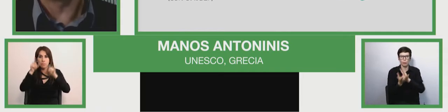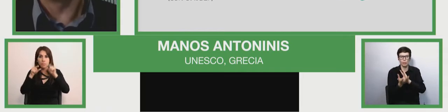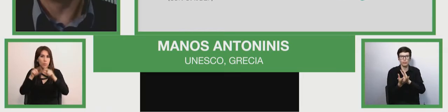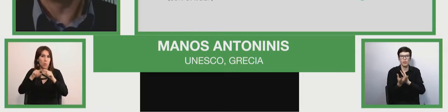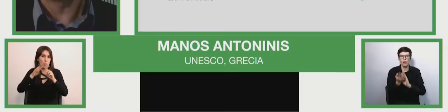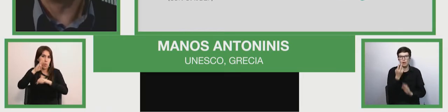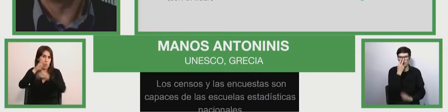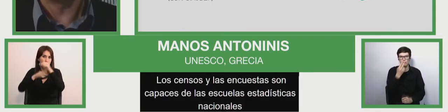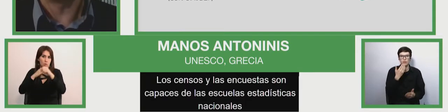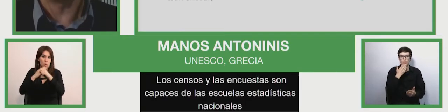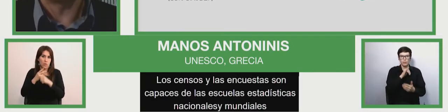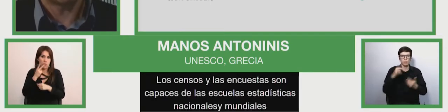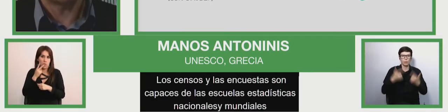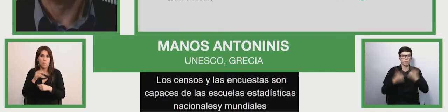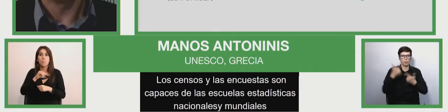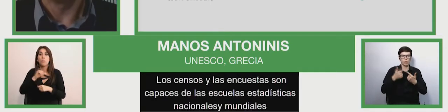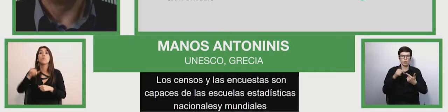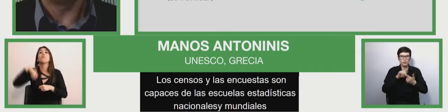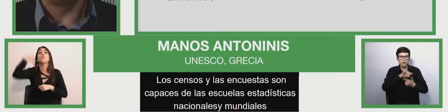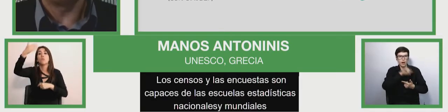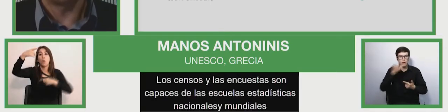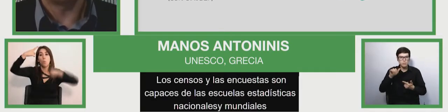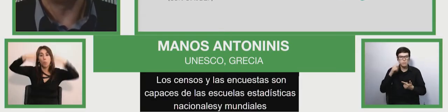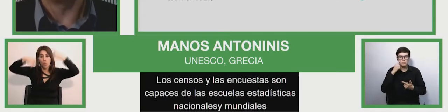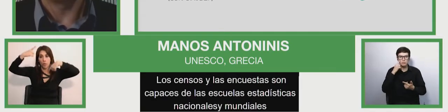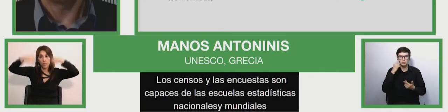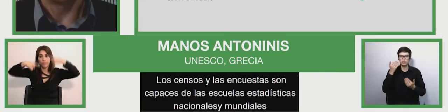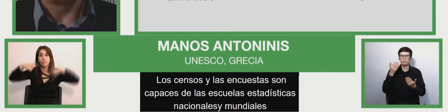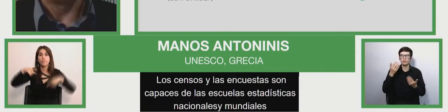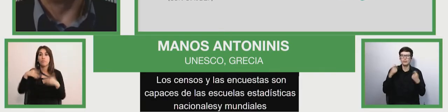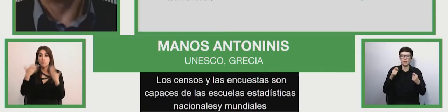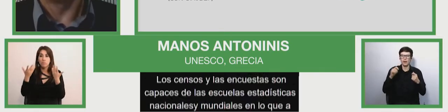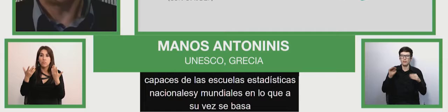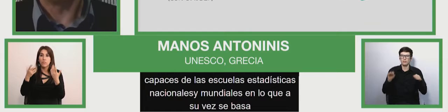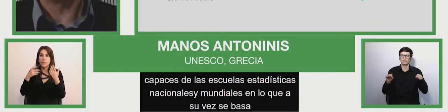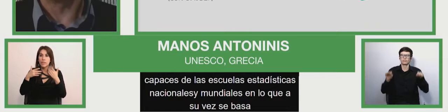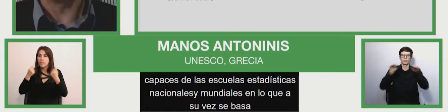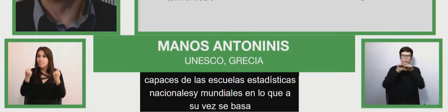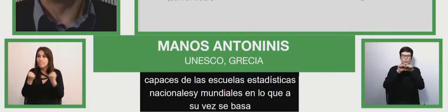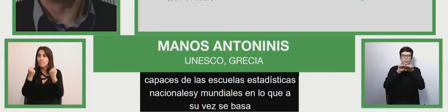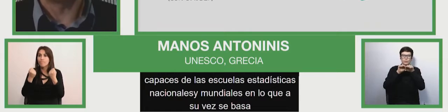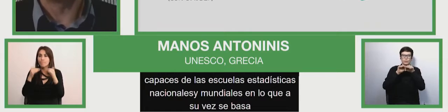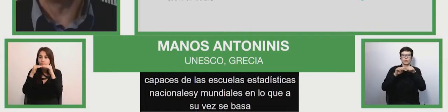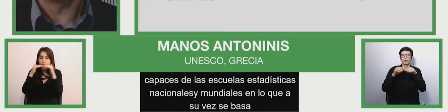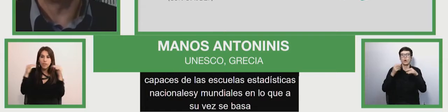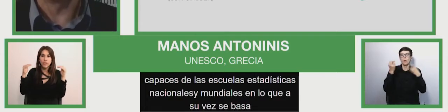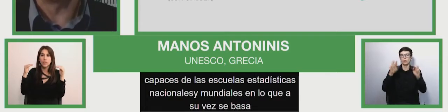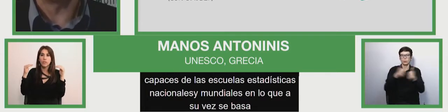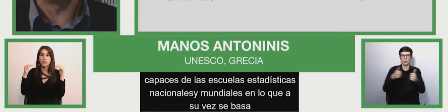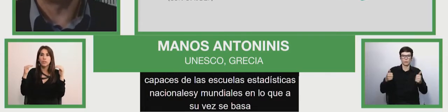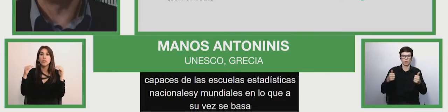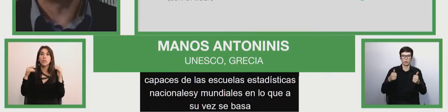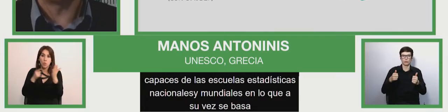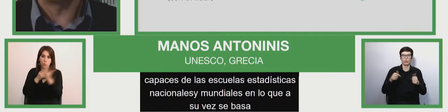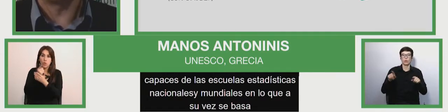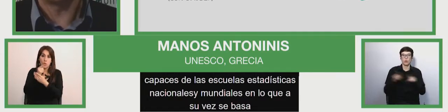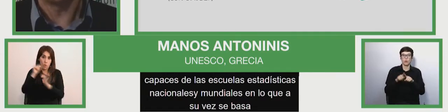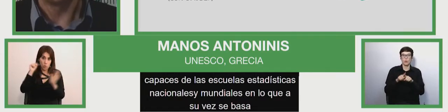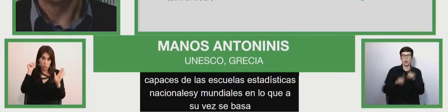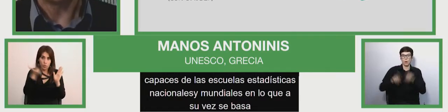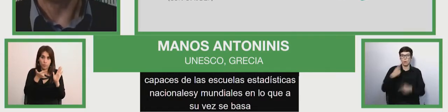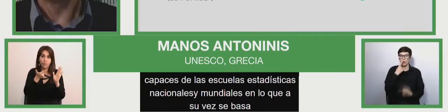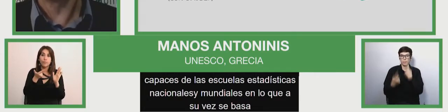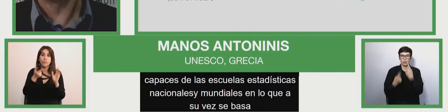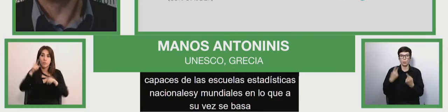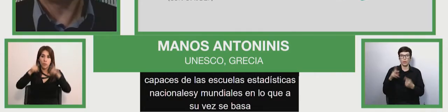basan las políticas que intentan paliar las desventajas. Las principales cuestiones en el caso de las preguntas sobre discapacidad